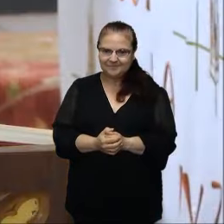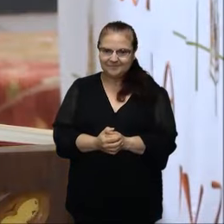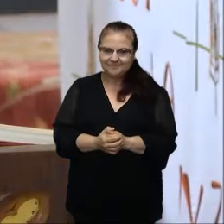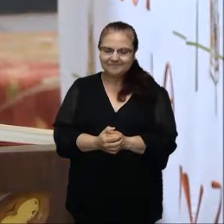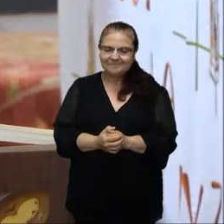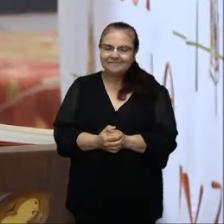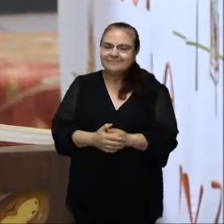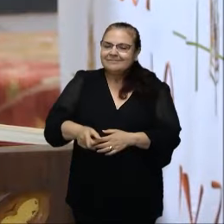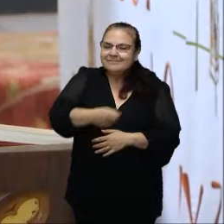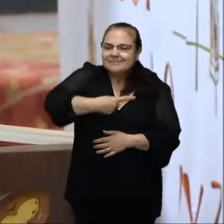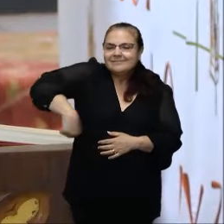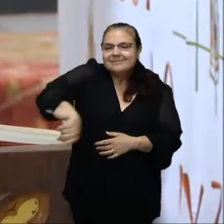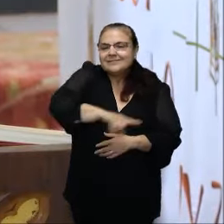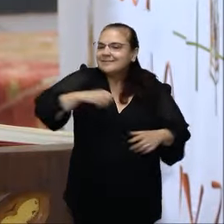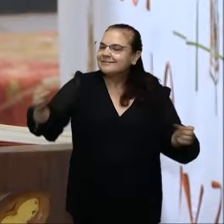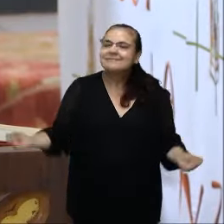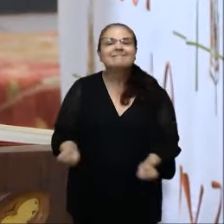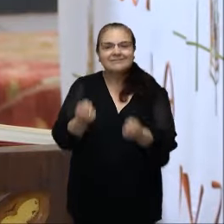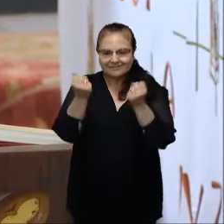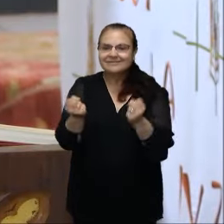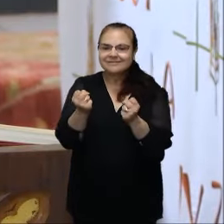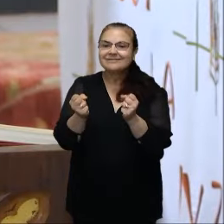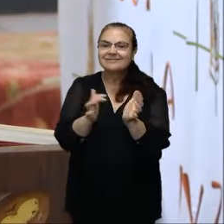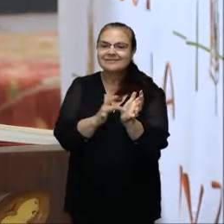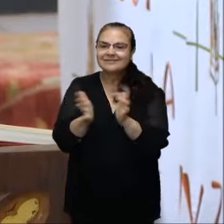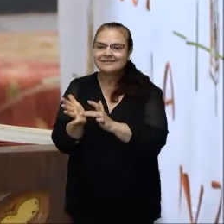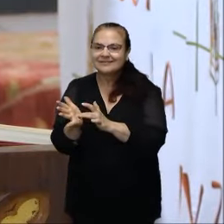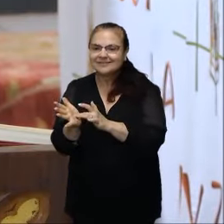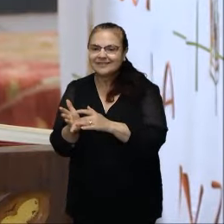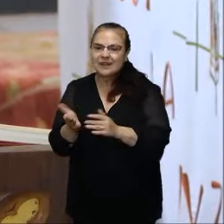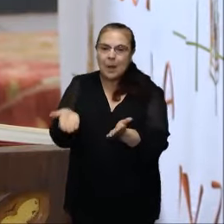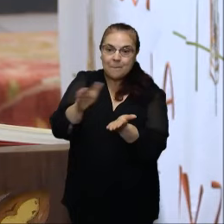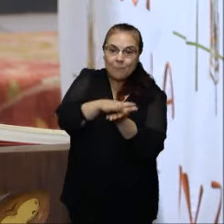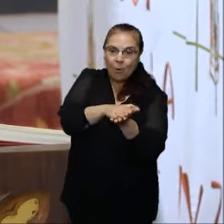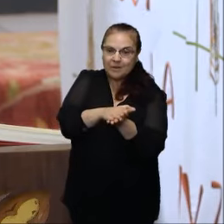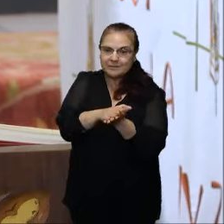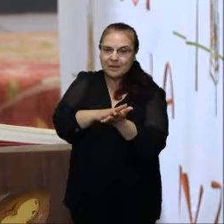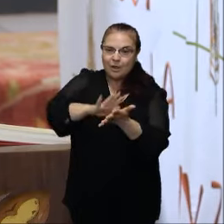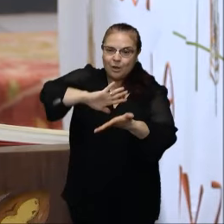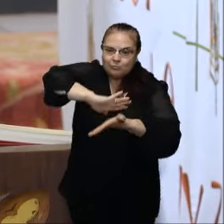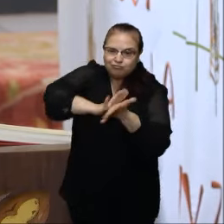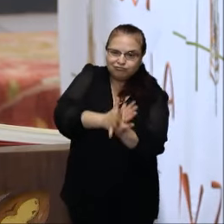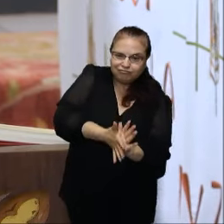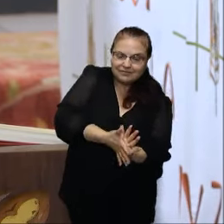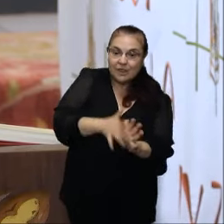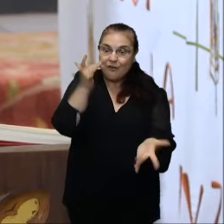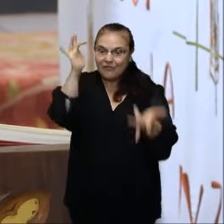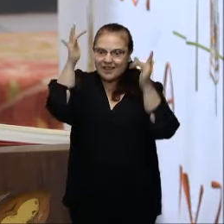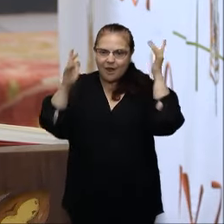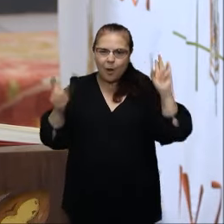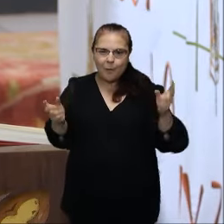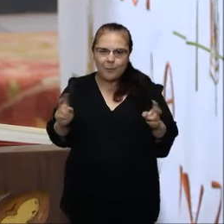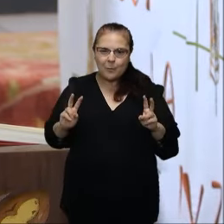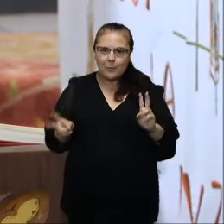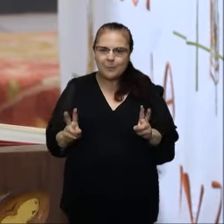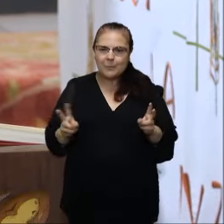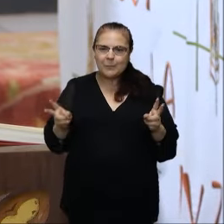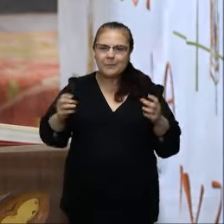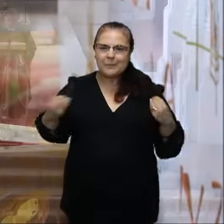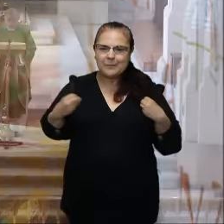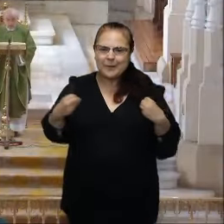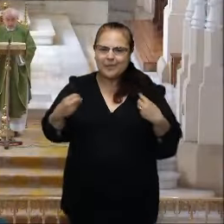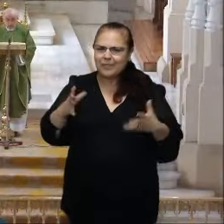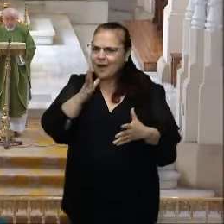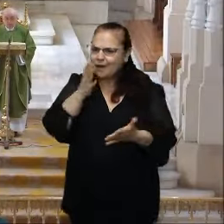Nuestro Salvador, Cristo Jesús, destruyó la muerte e hizo brillar la vida por medio del Evangelio.